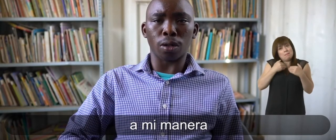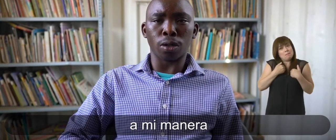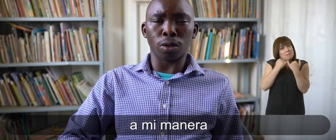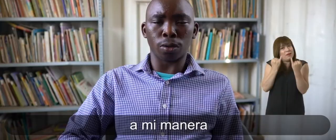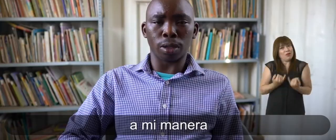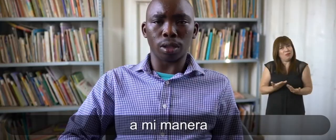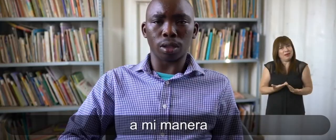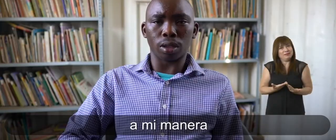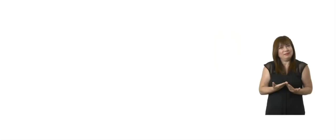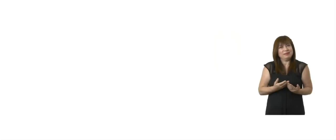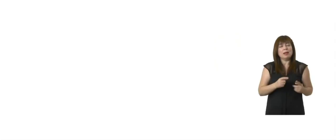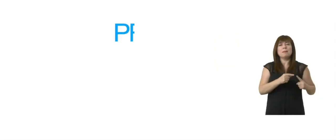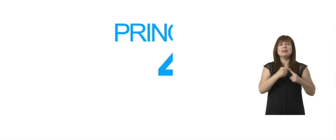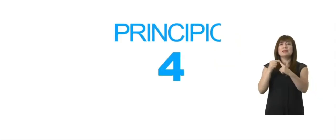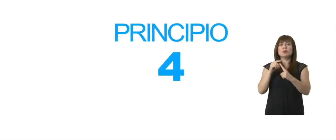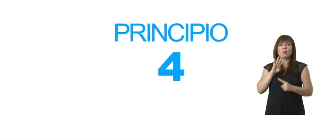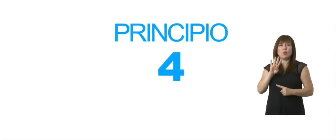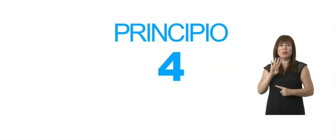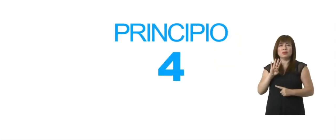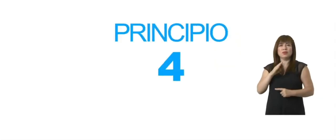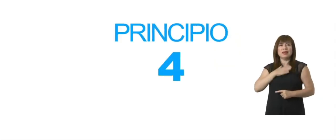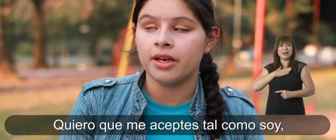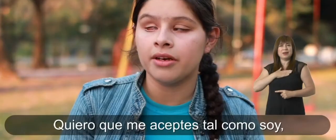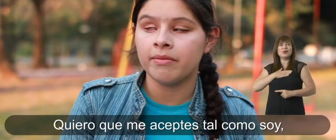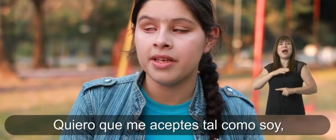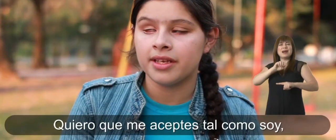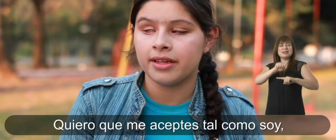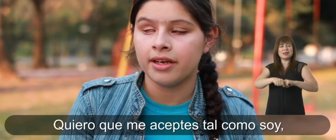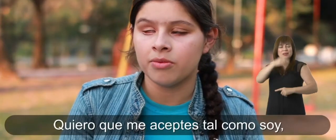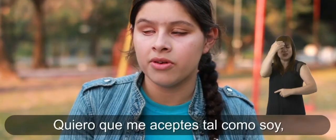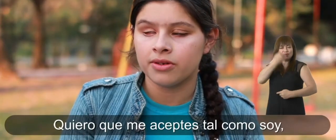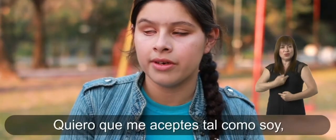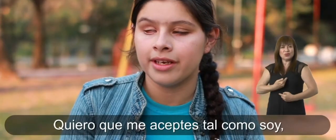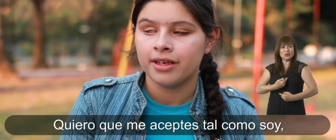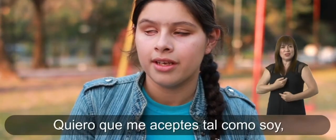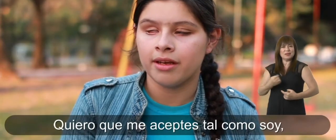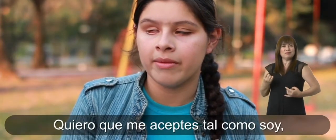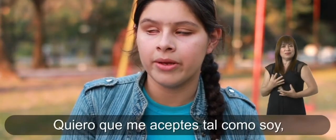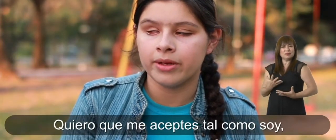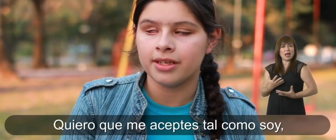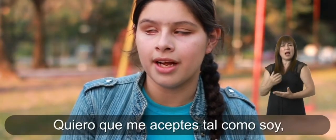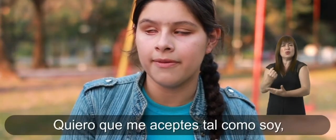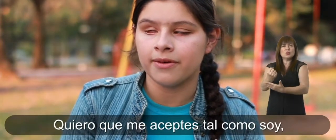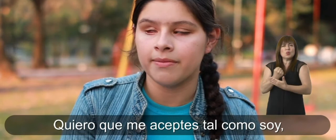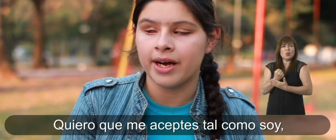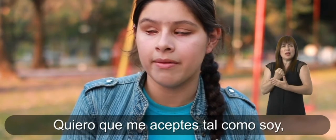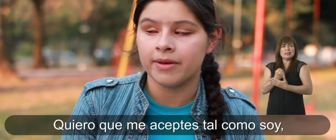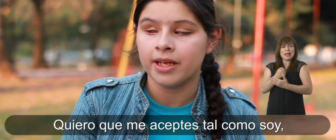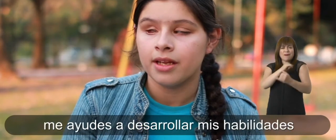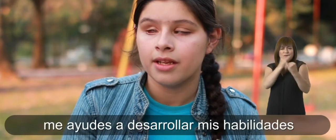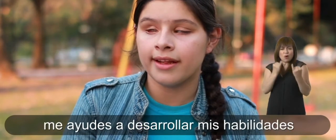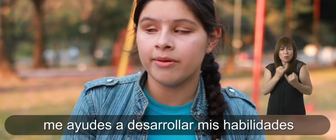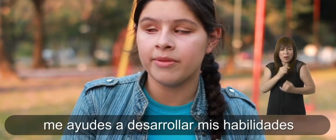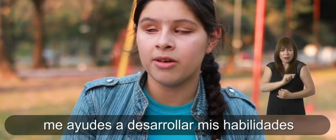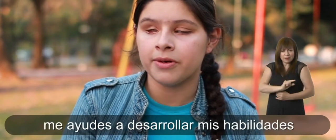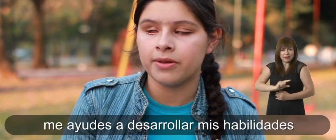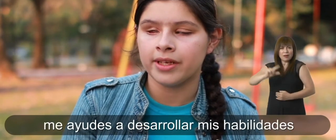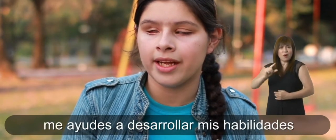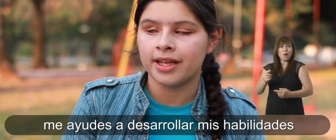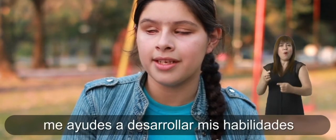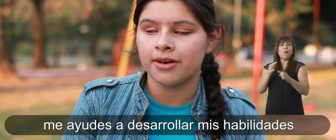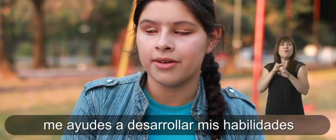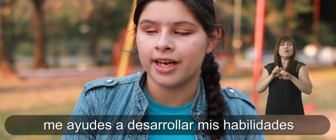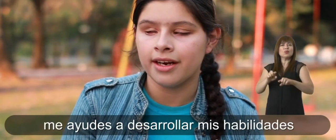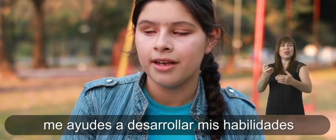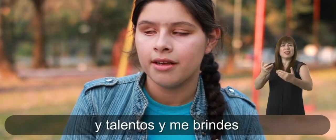a mi manera. Principio 4 Quiero que me aceptes tal como soy. Me ayudes a